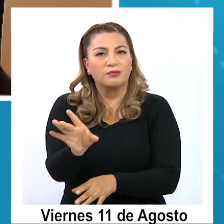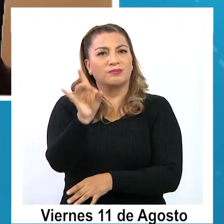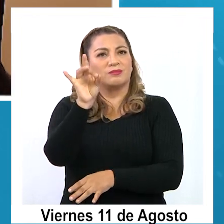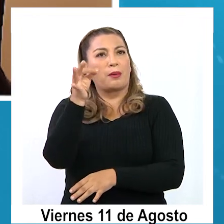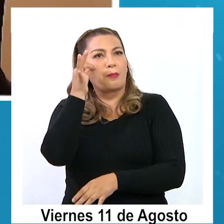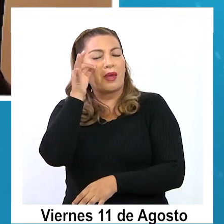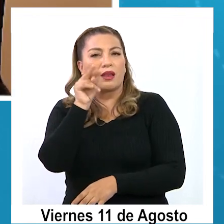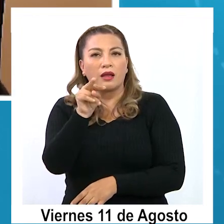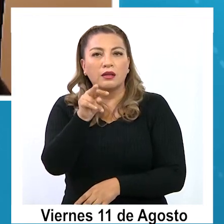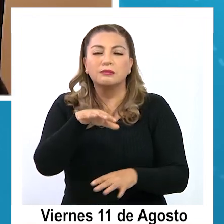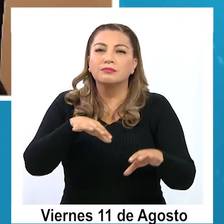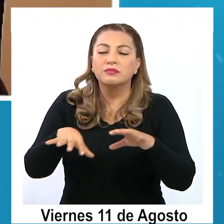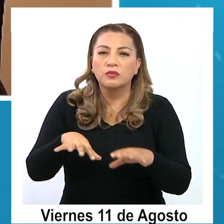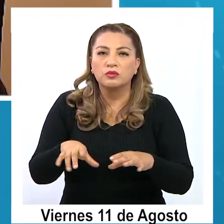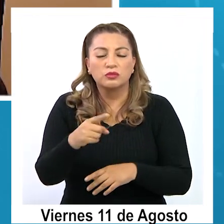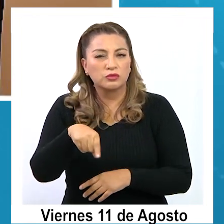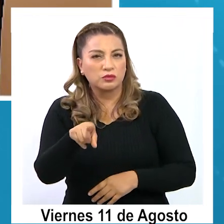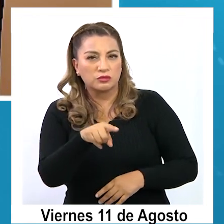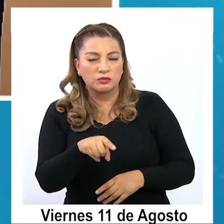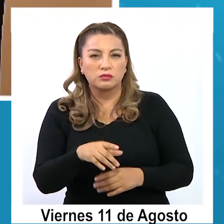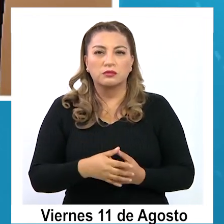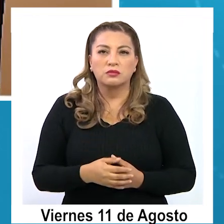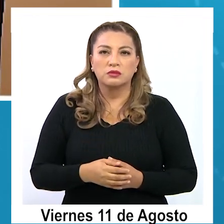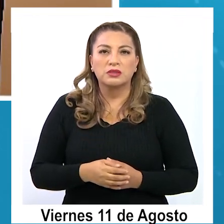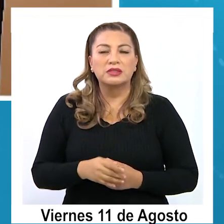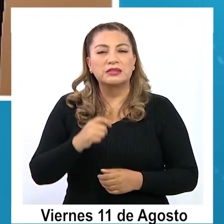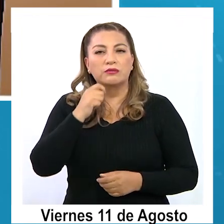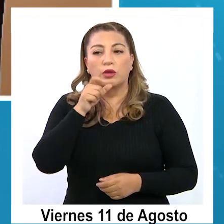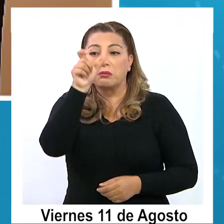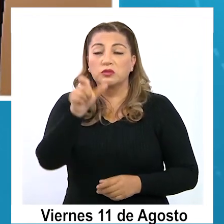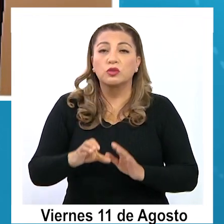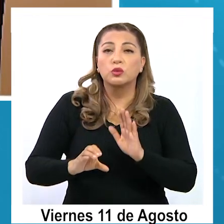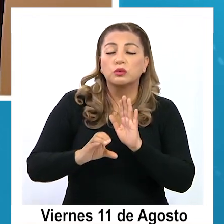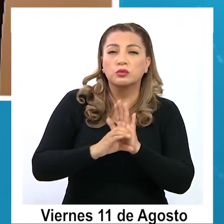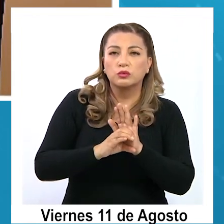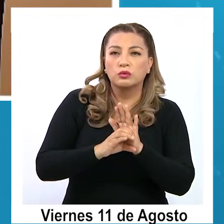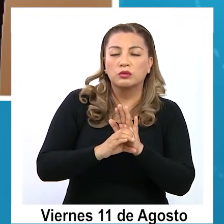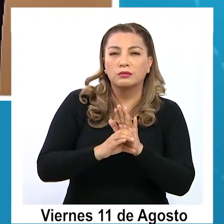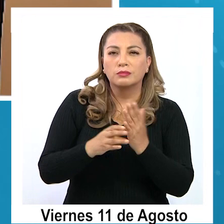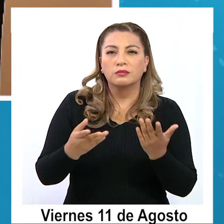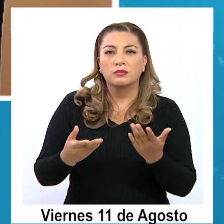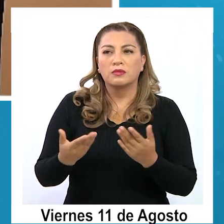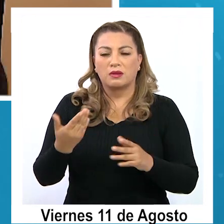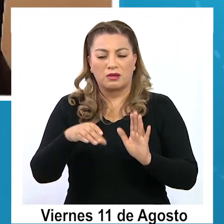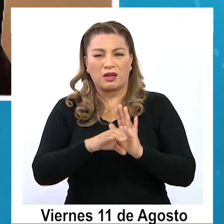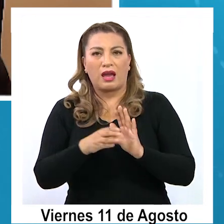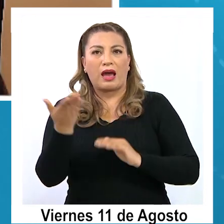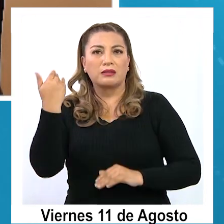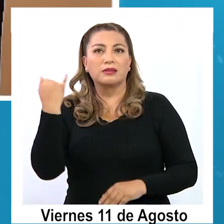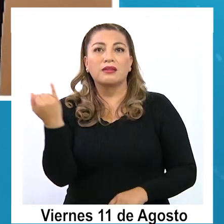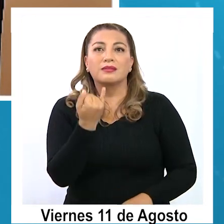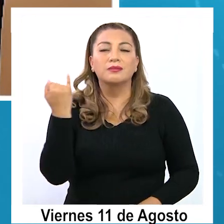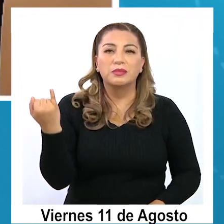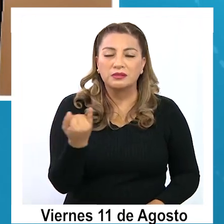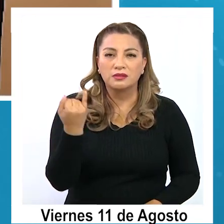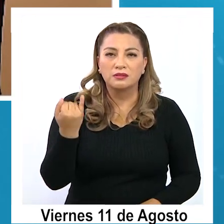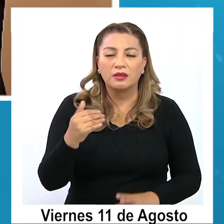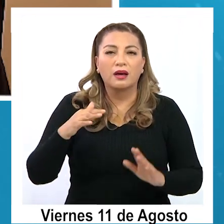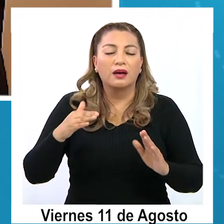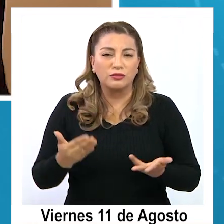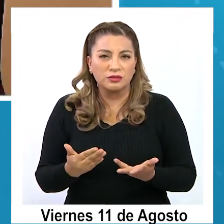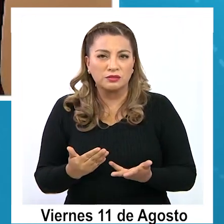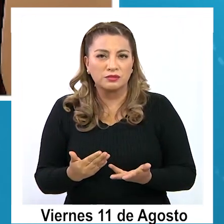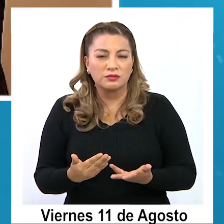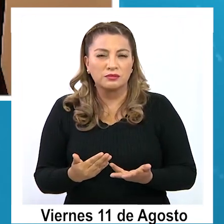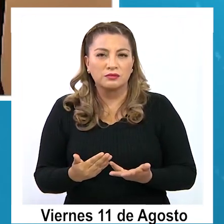en función de, vamos, si hubo una constituyente que tenía una composición de independientes, ahora la tiene de